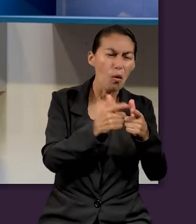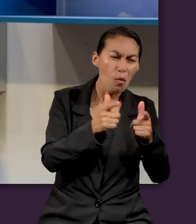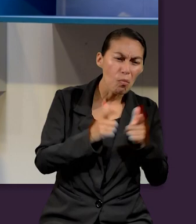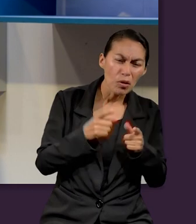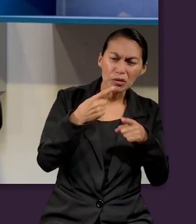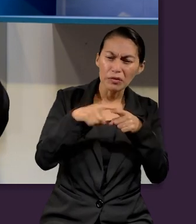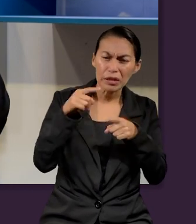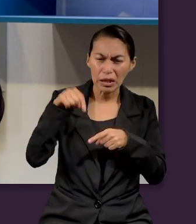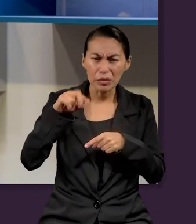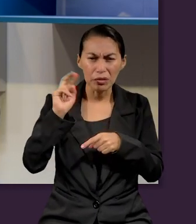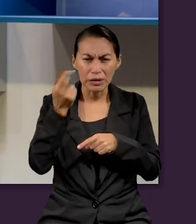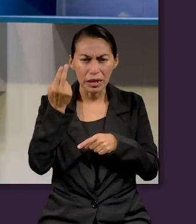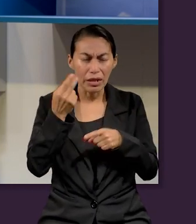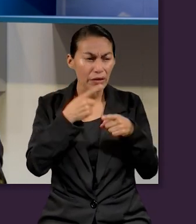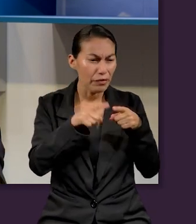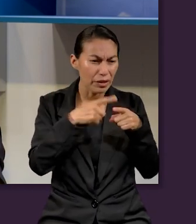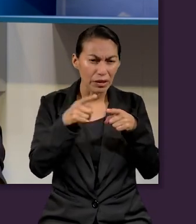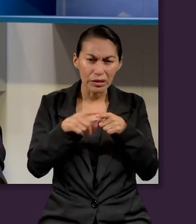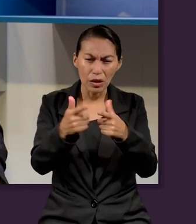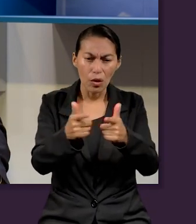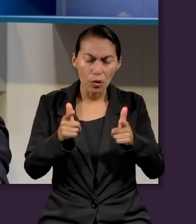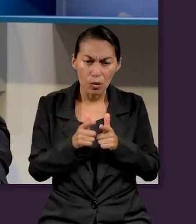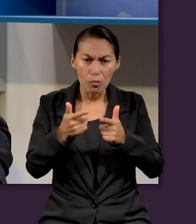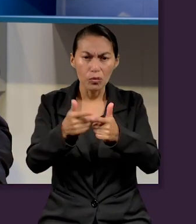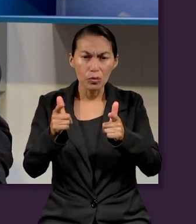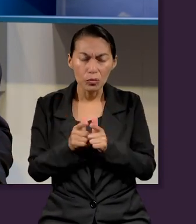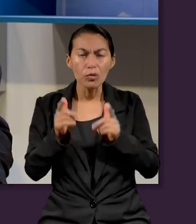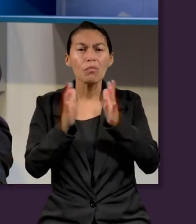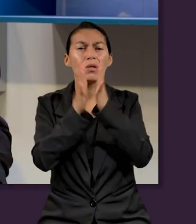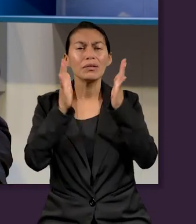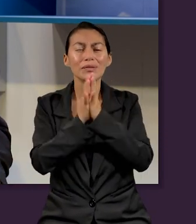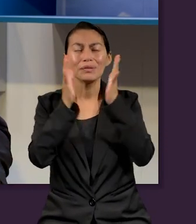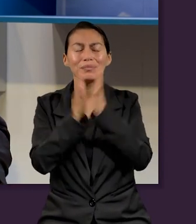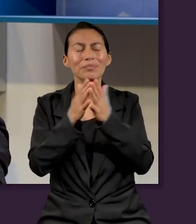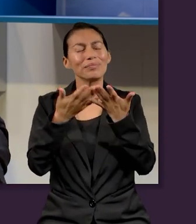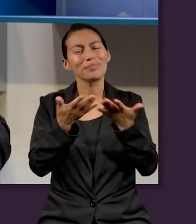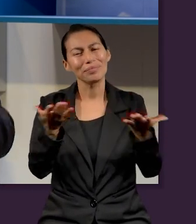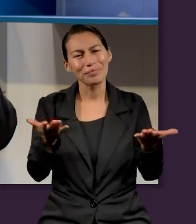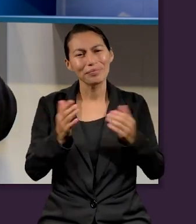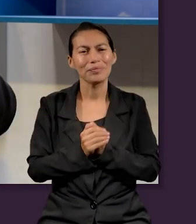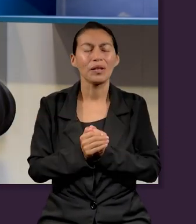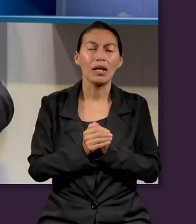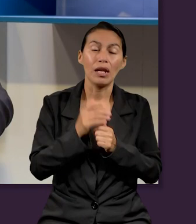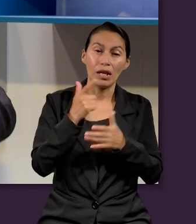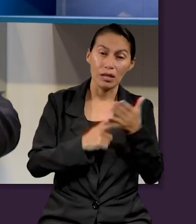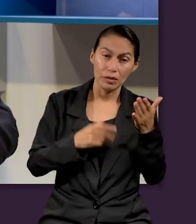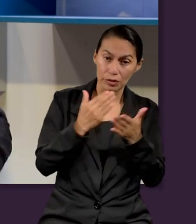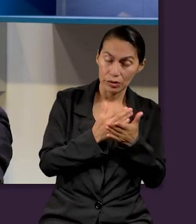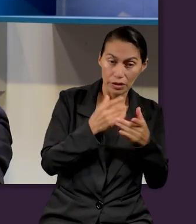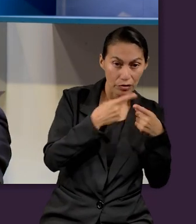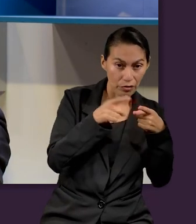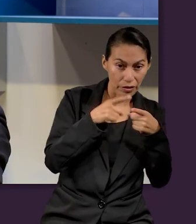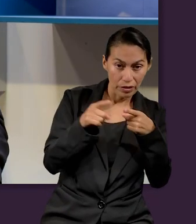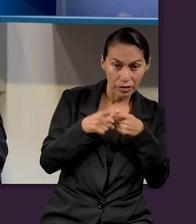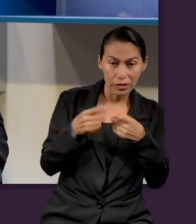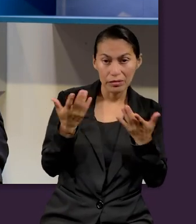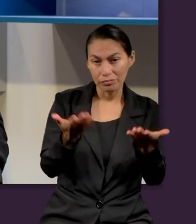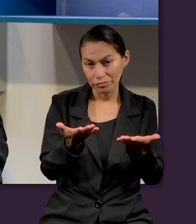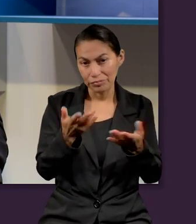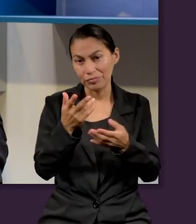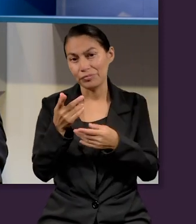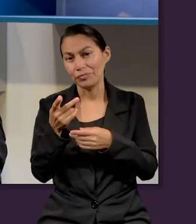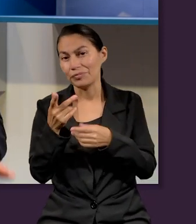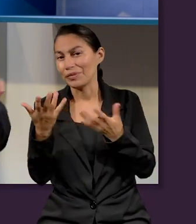ministerios, agrupaciones juveniles de muchachos que estudian en la Universidad de Montemorelos estarán participando para grabar las